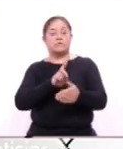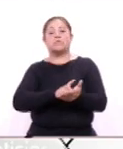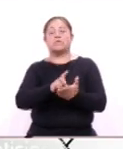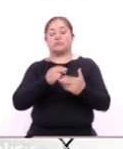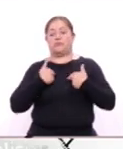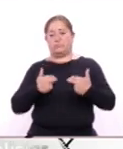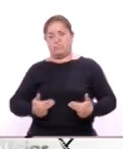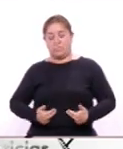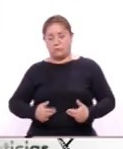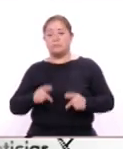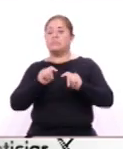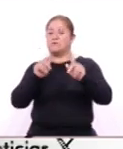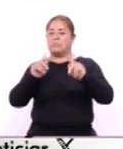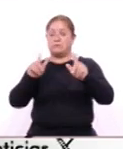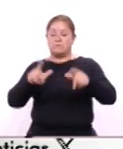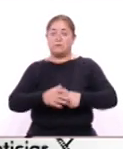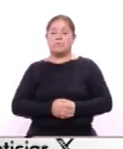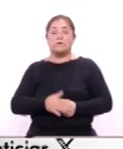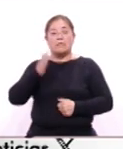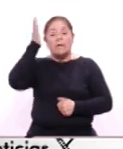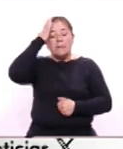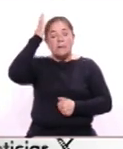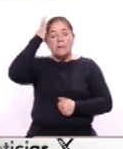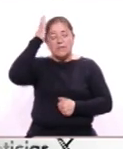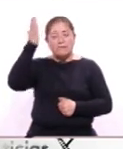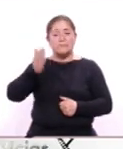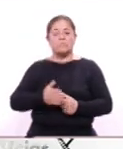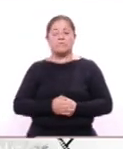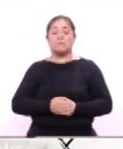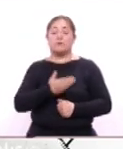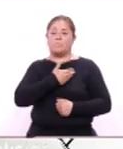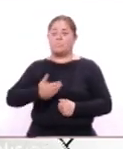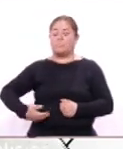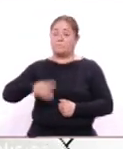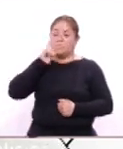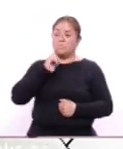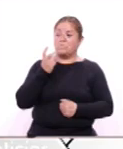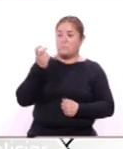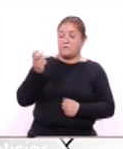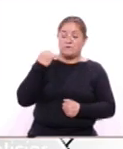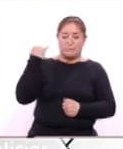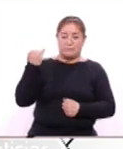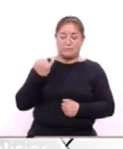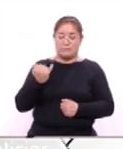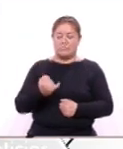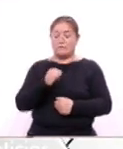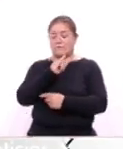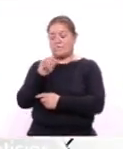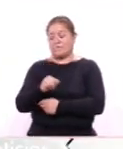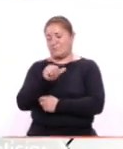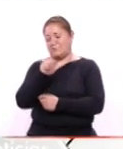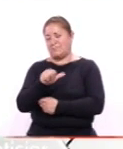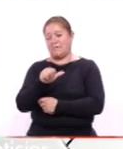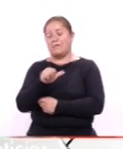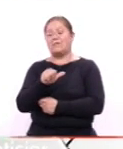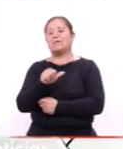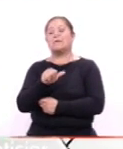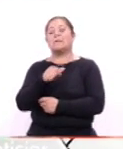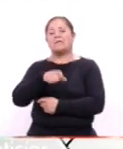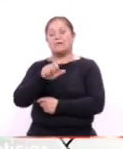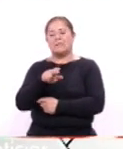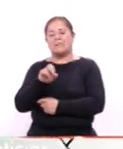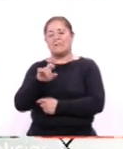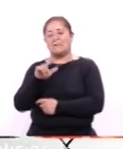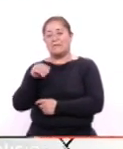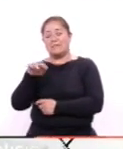humanos de Tlaxcala encabezado por su presidenta Jacqueline Ordóñez Brasferro La mandatera